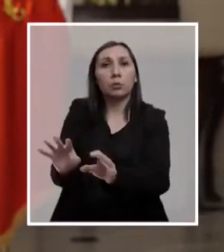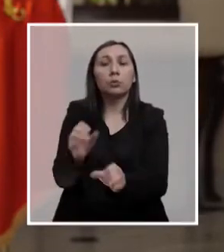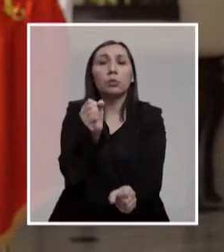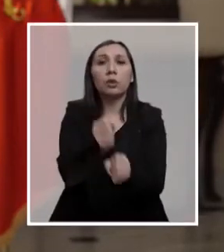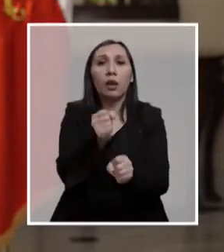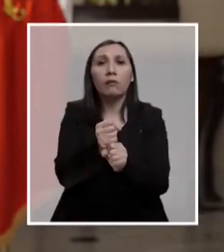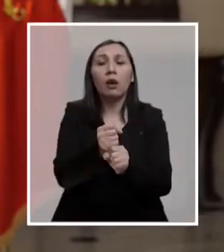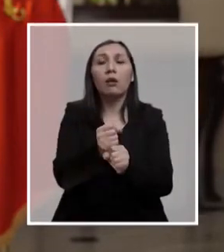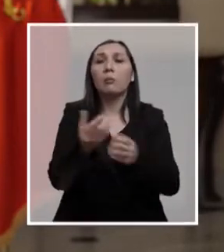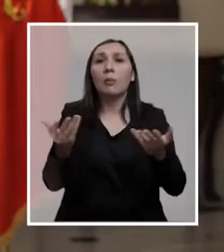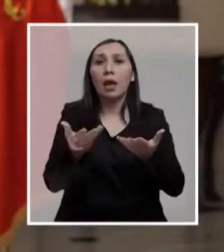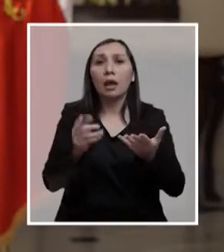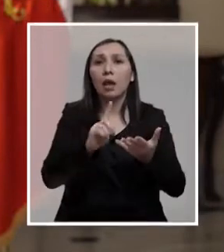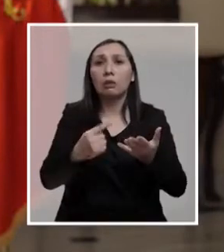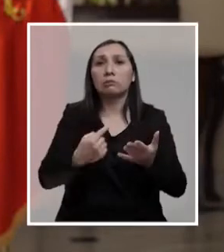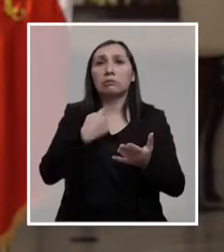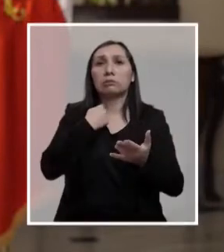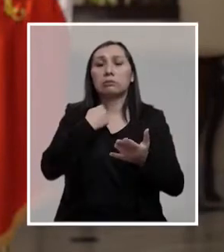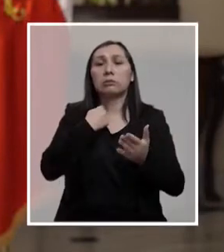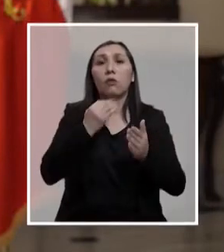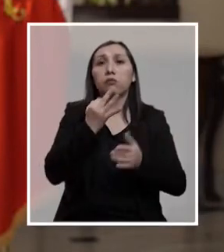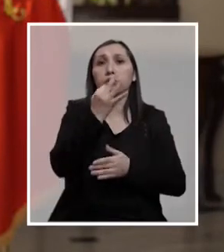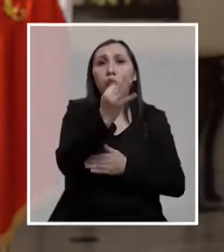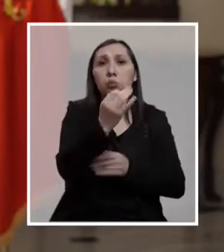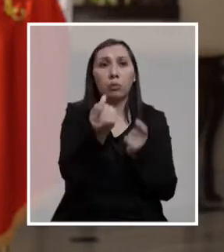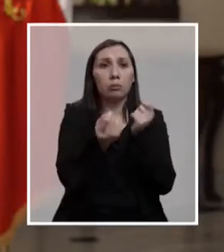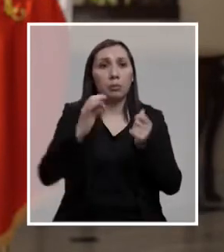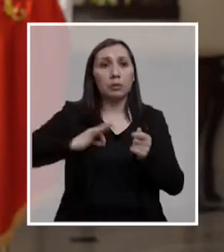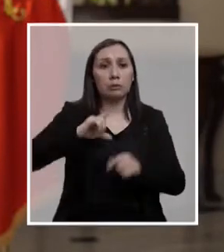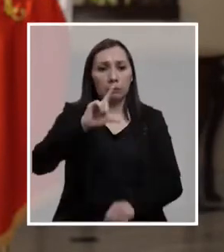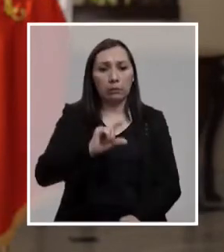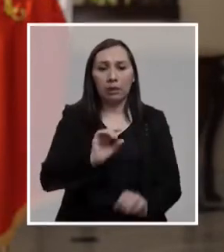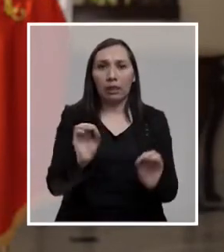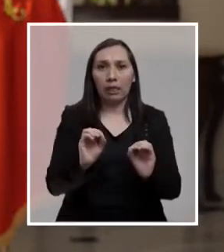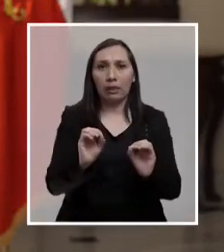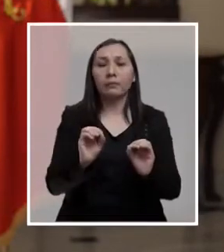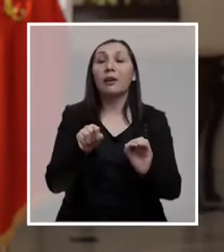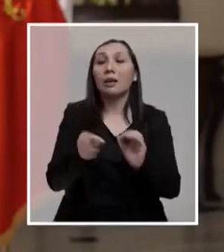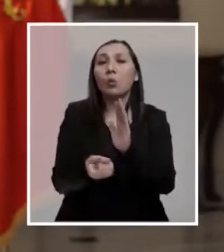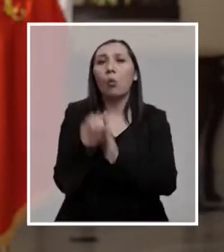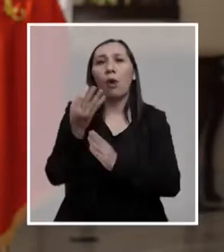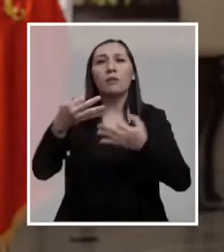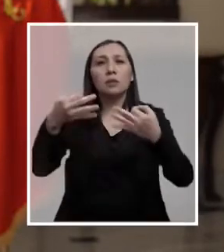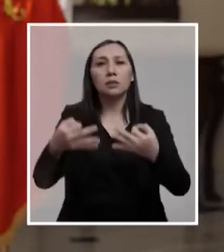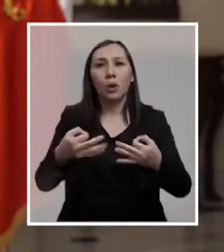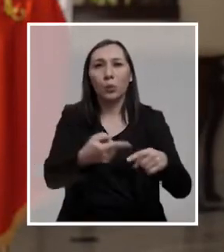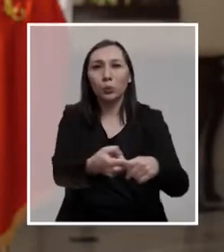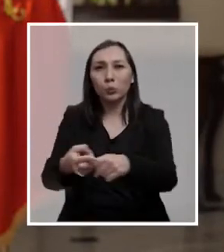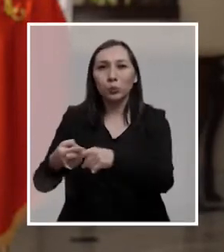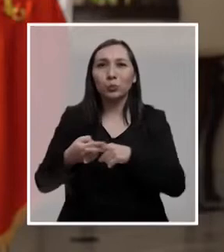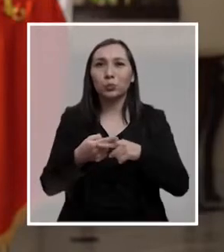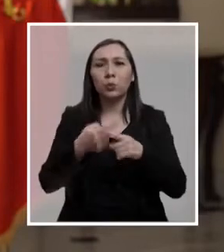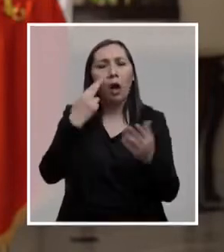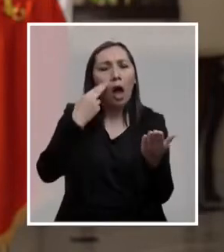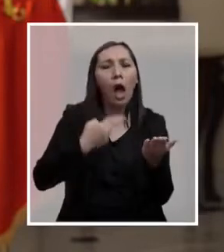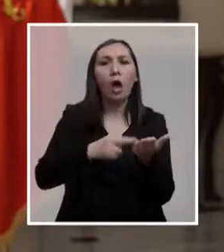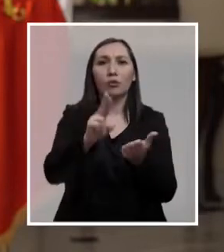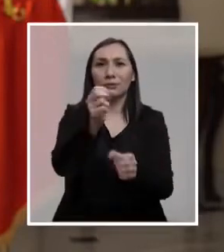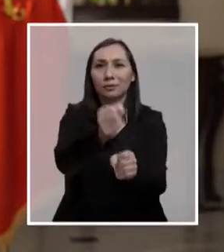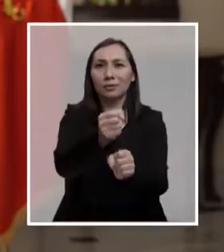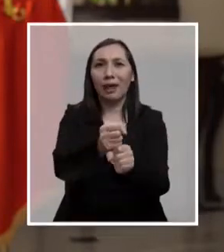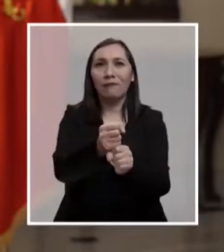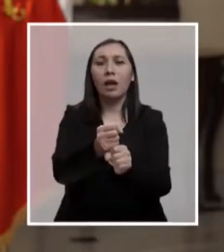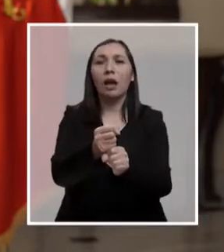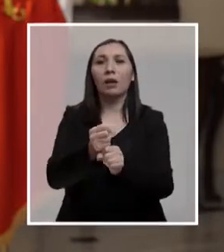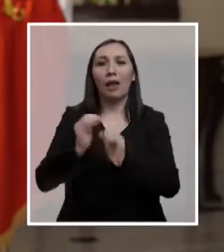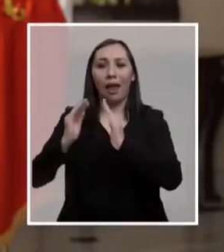trabajo para que esto no afecte su pensión en el futuro. Este nuevo seguro social reconocerá el trabajo